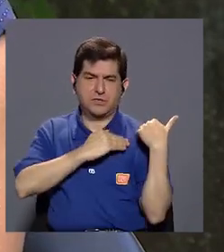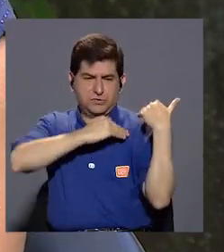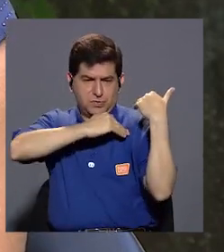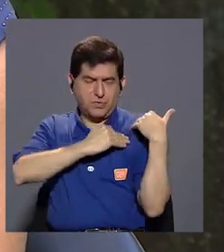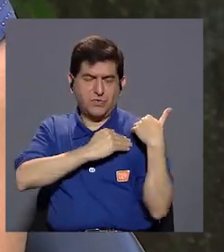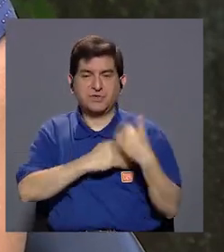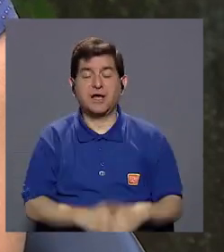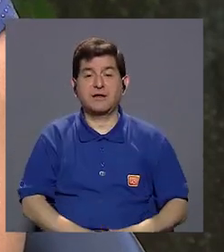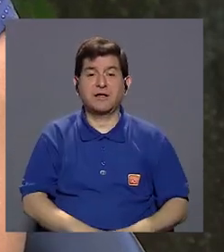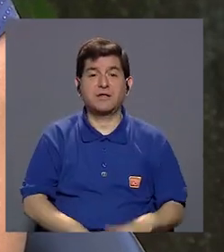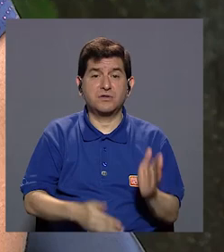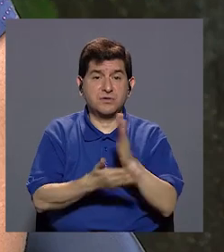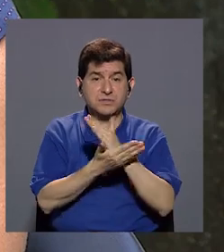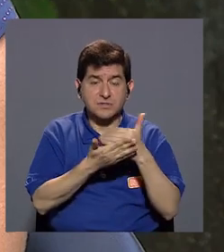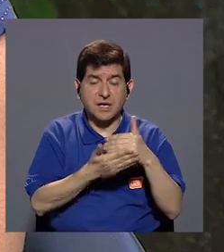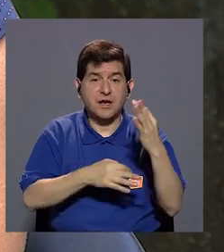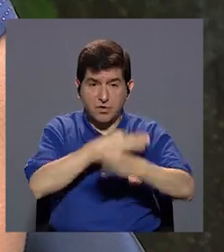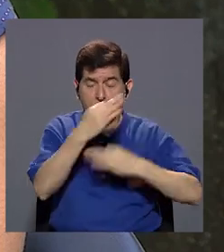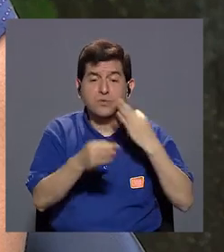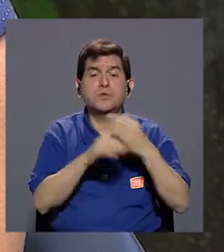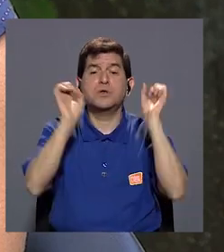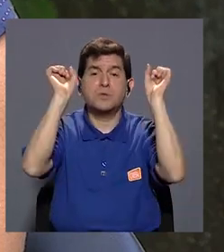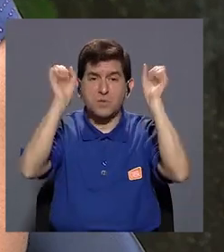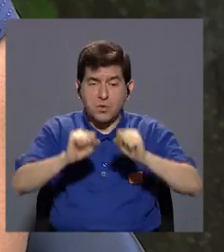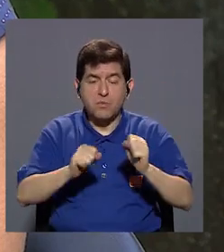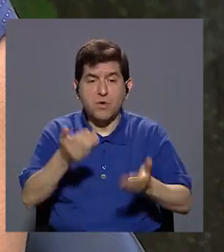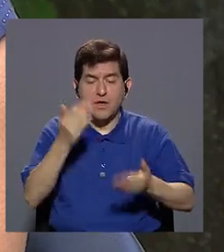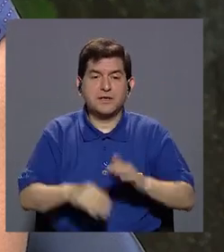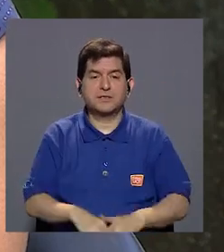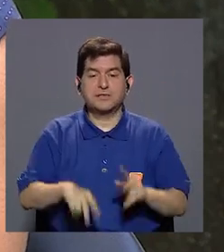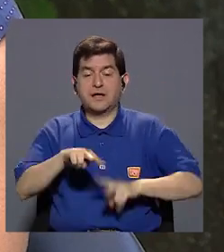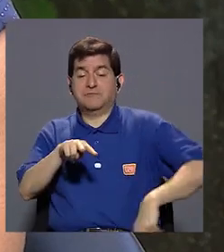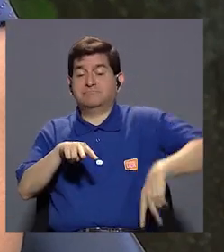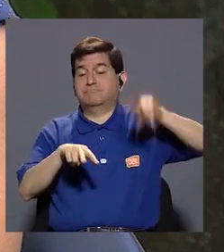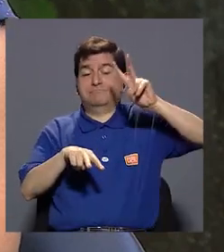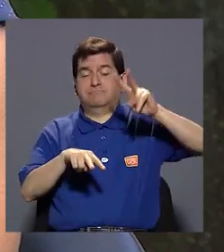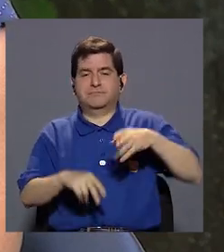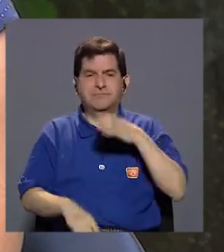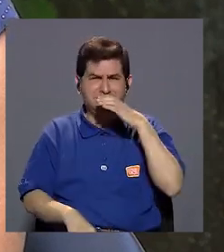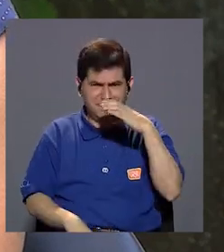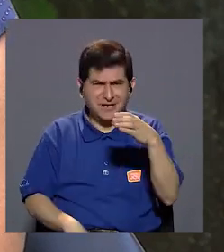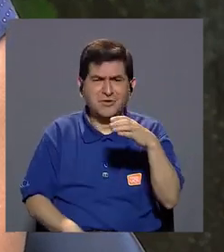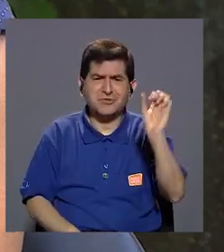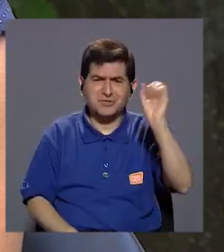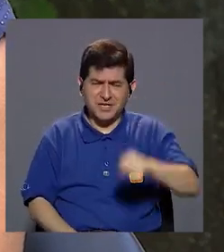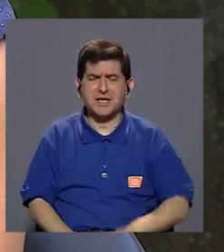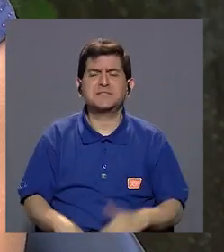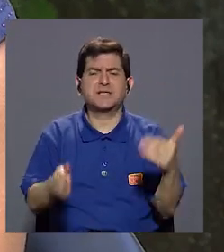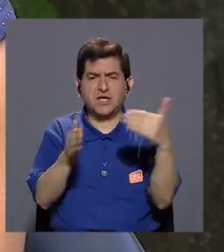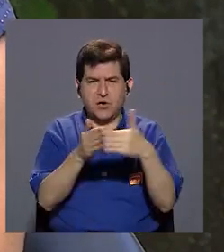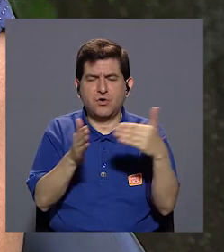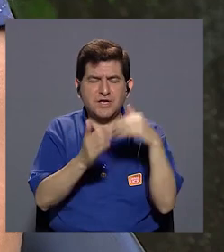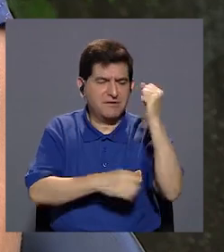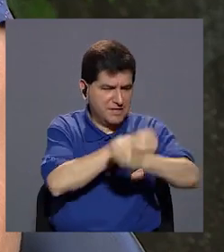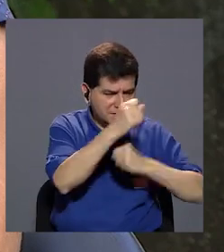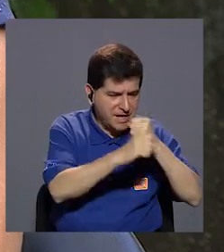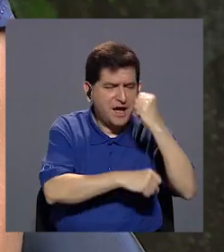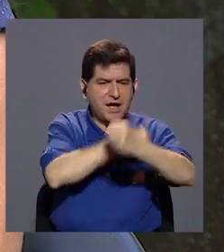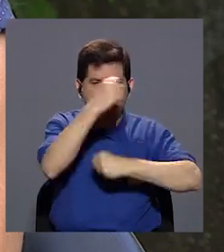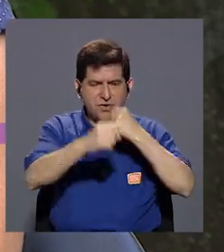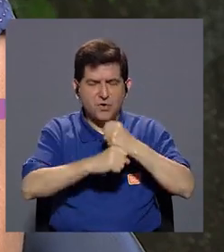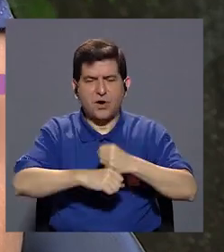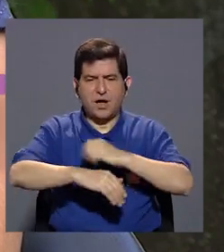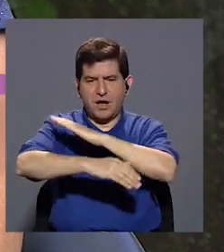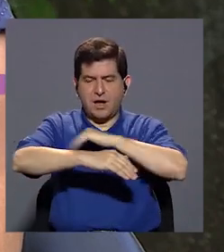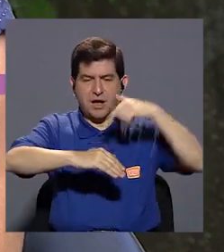Entonces, hay ciertas cepas que sí pueden, este, tomar ventaja. Entonces, sí se recomienda la revacunación anual. Sin embargo,